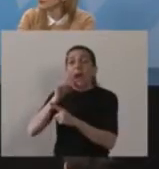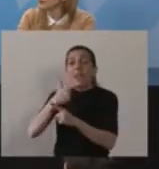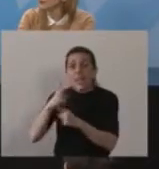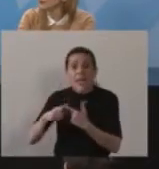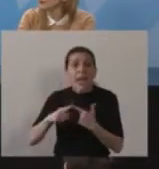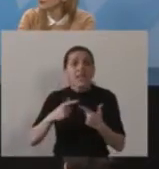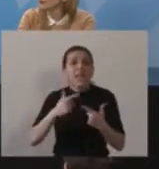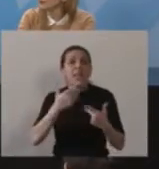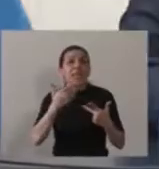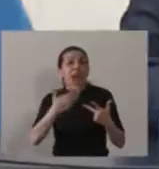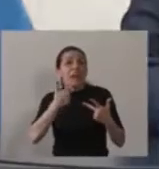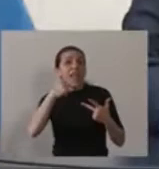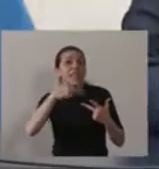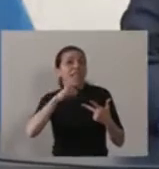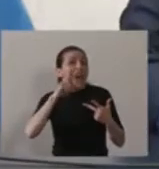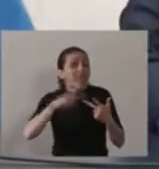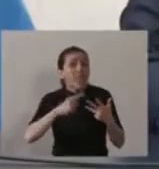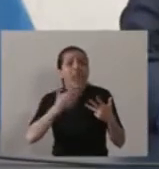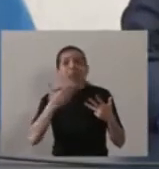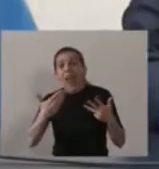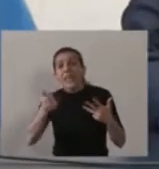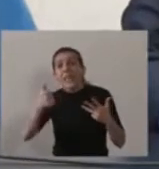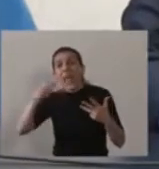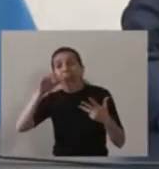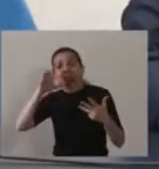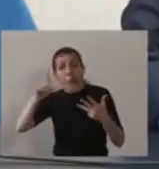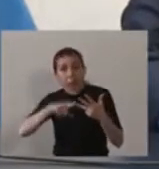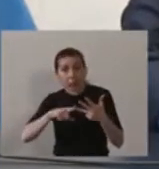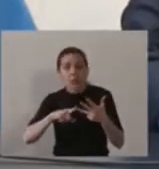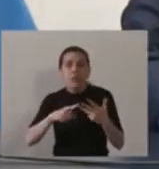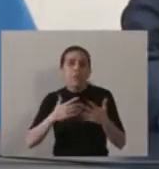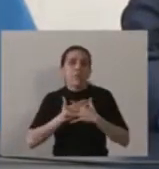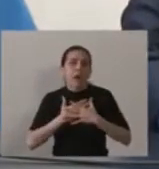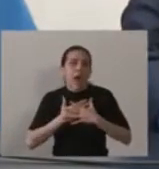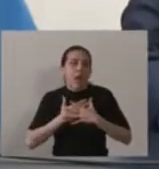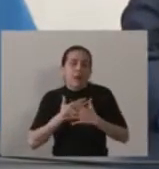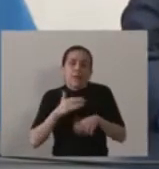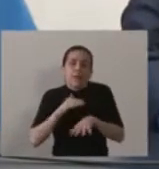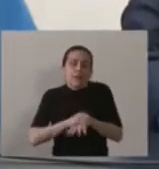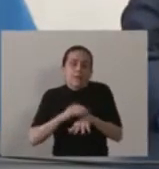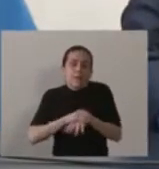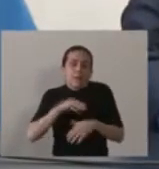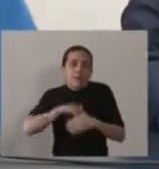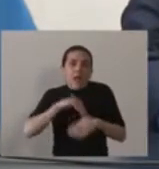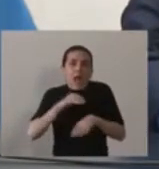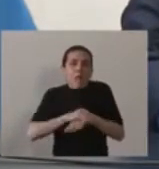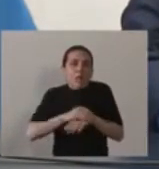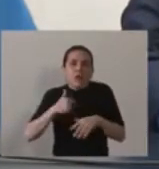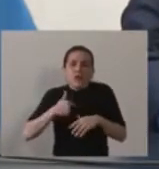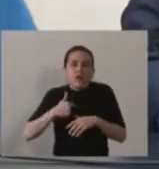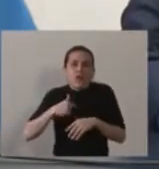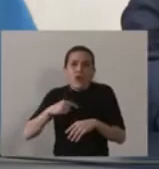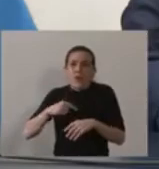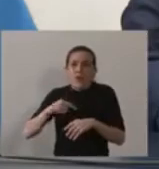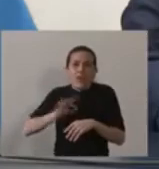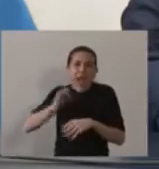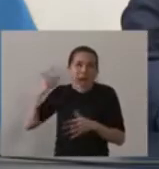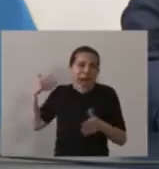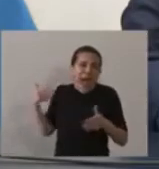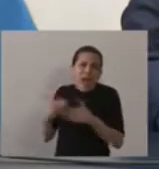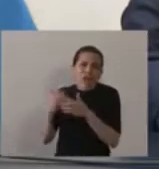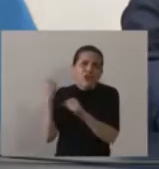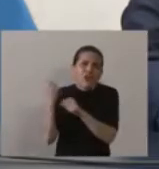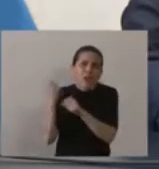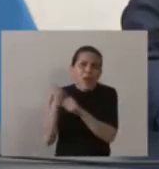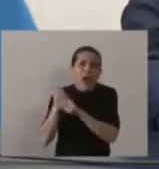Gracias, Santi y Anabel. Para mí es una enorme responsabilidad. He trabajado toda mi vida en cuestiones que tienen